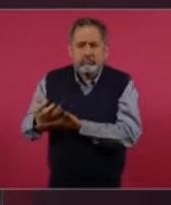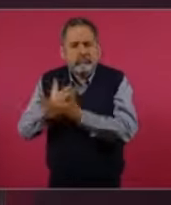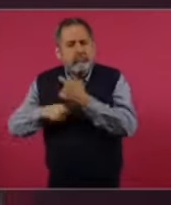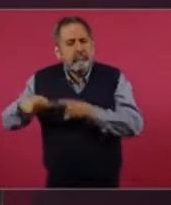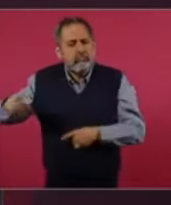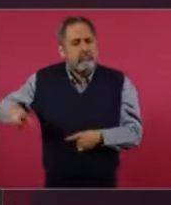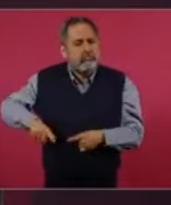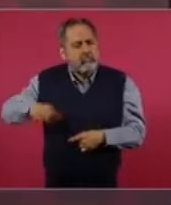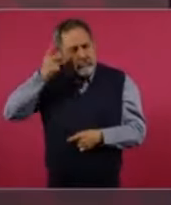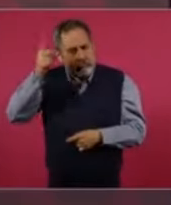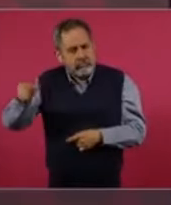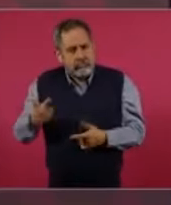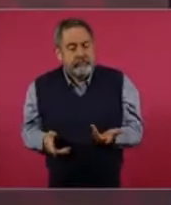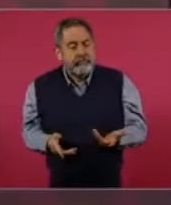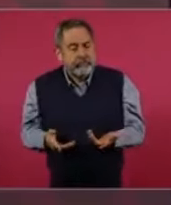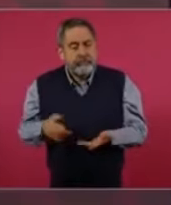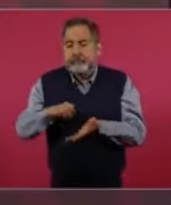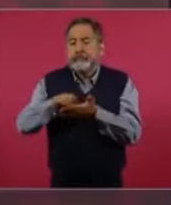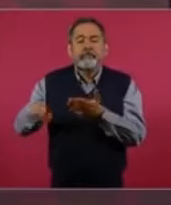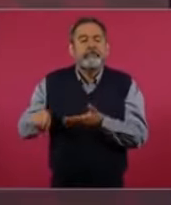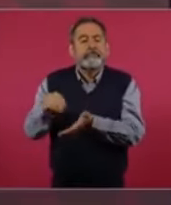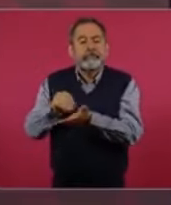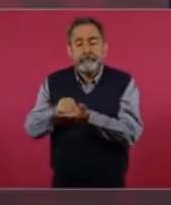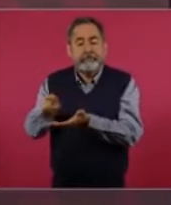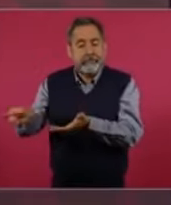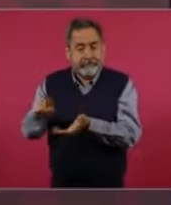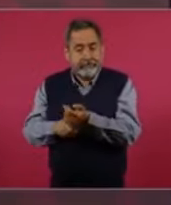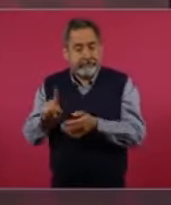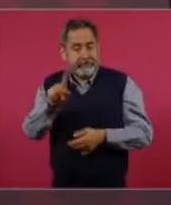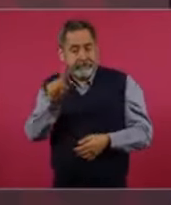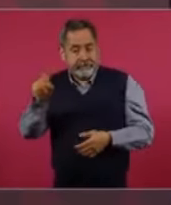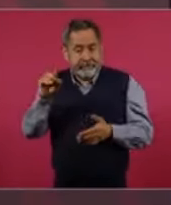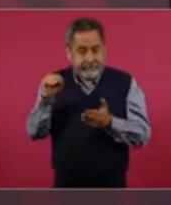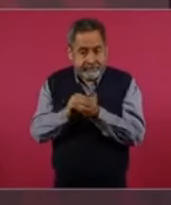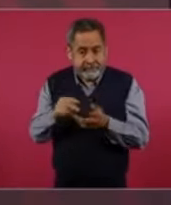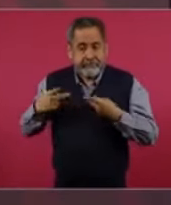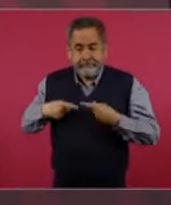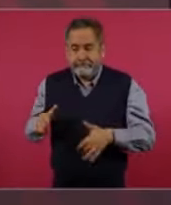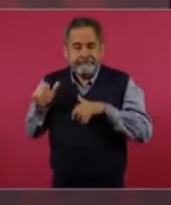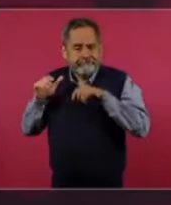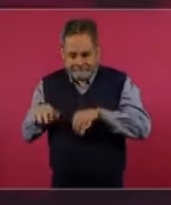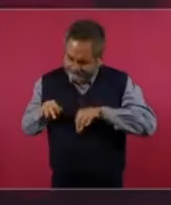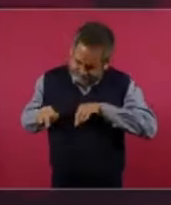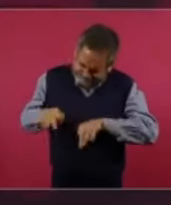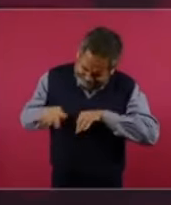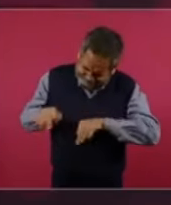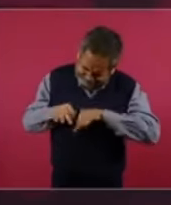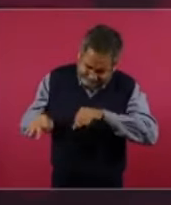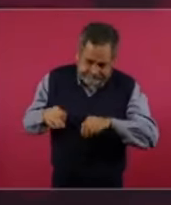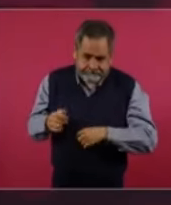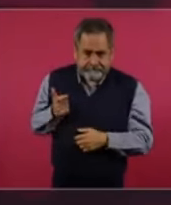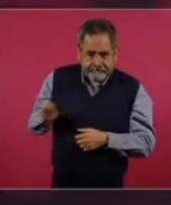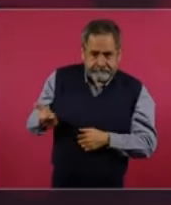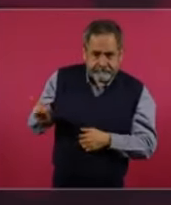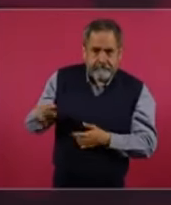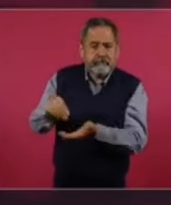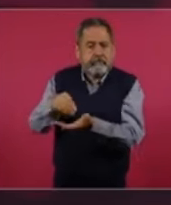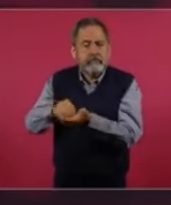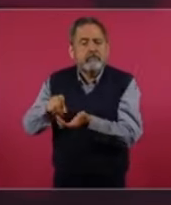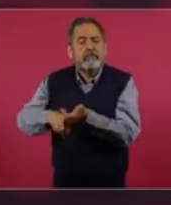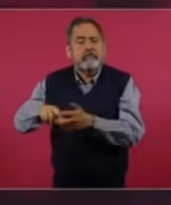100 mil obreros trabajando en el Tren Maya,